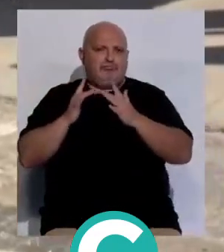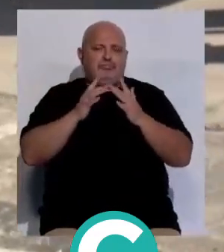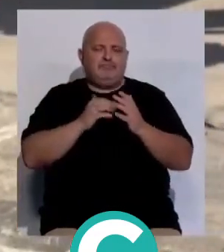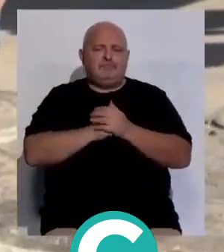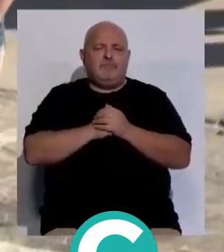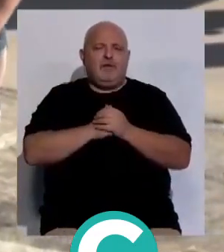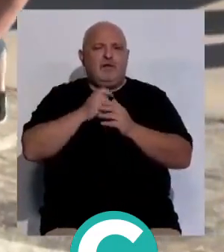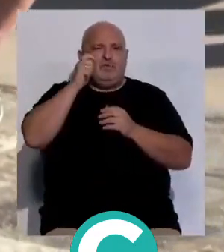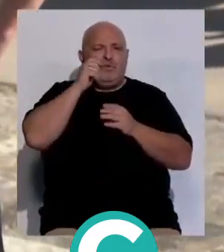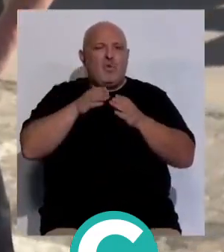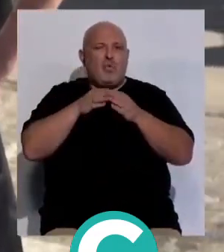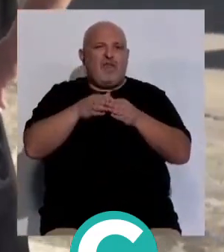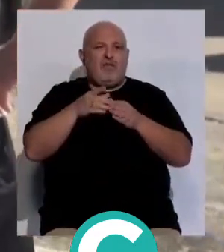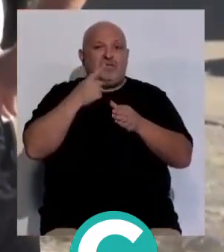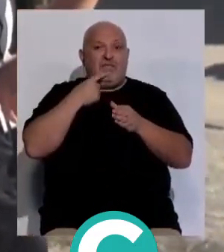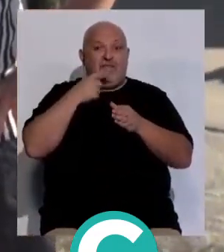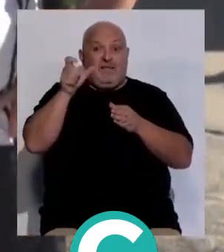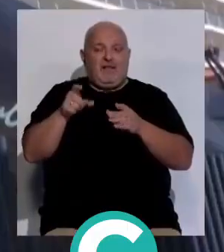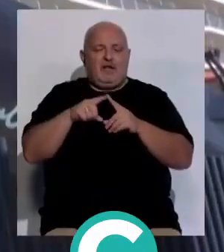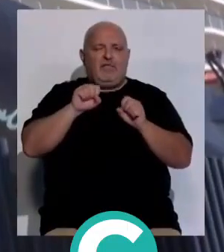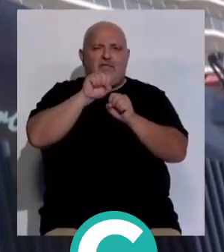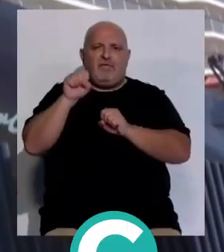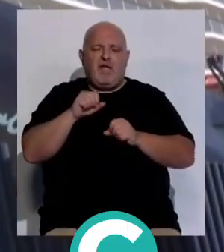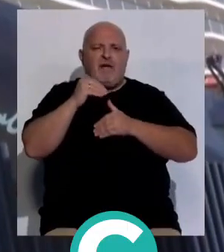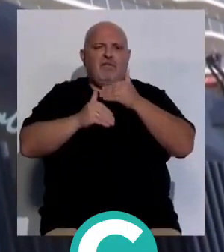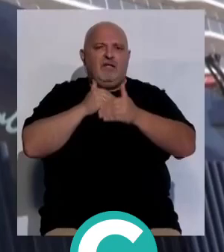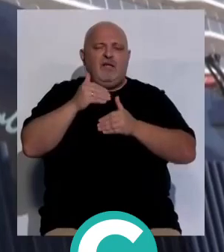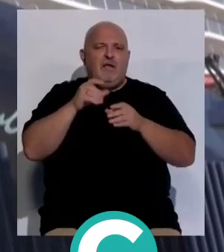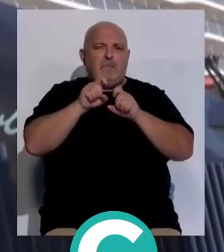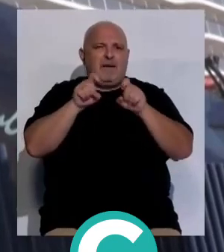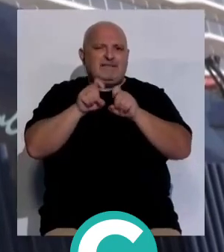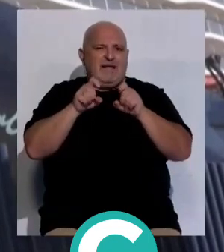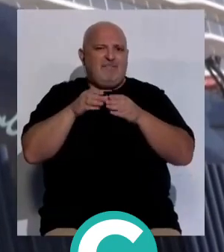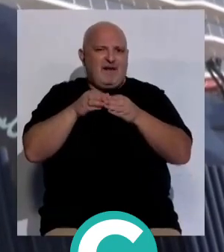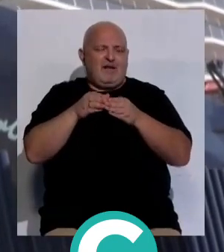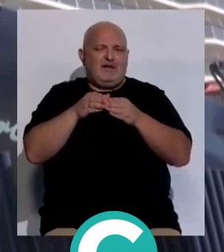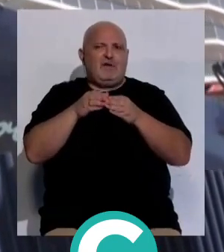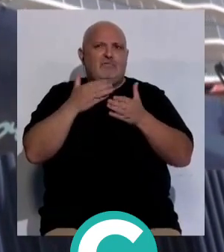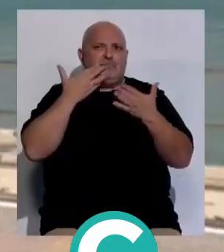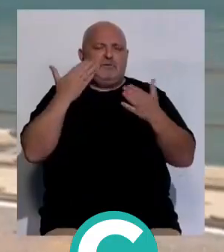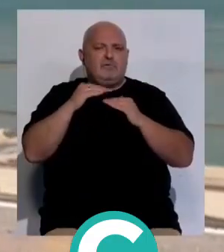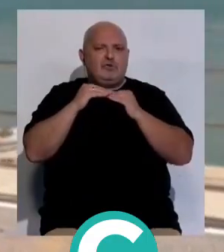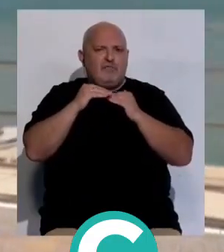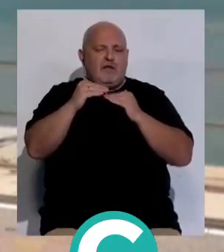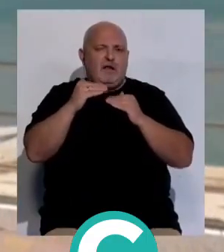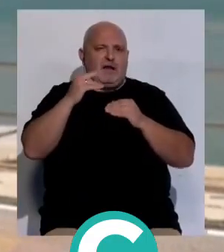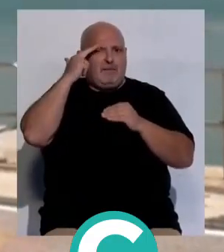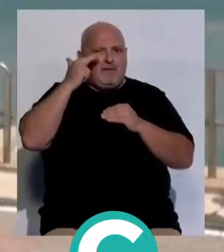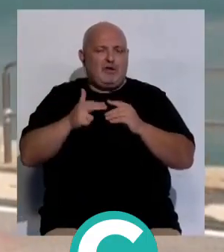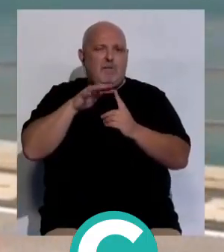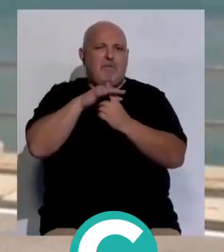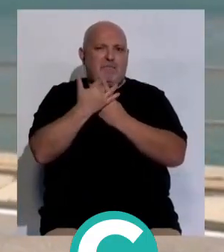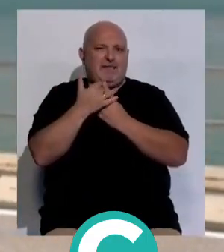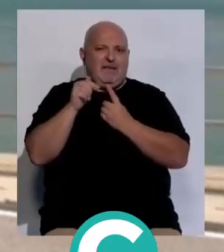Respecto al turismo de cruceros, González Dorao ha defendido los avances que las rameras están realizando en cuestiones de sostenibilidad y respeto al